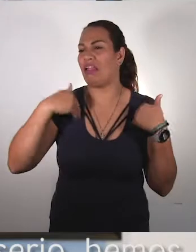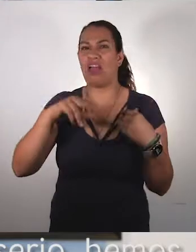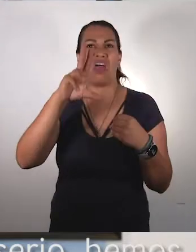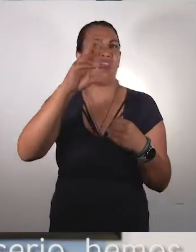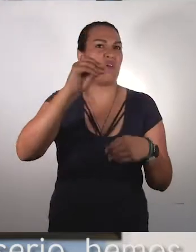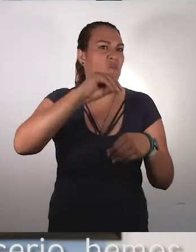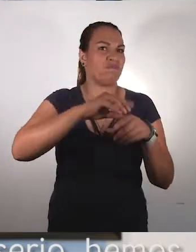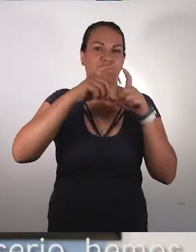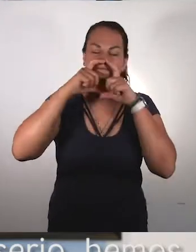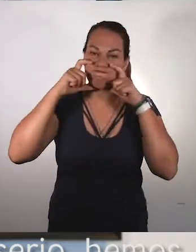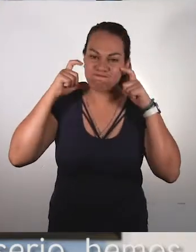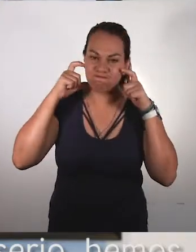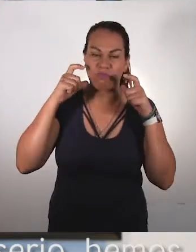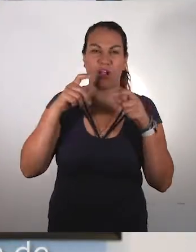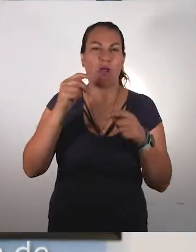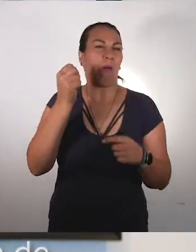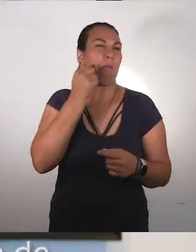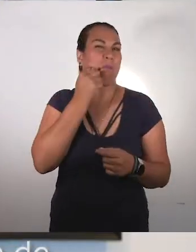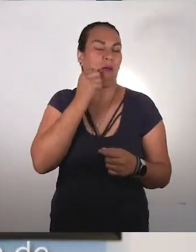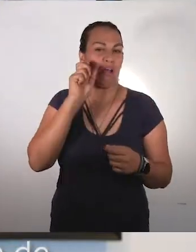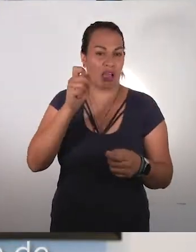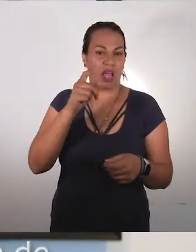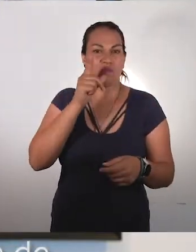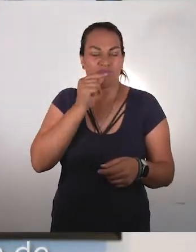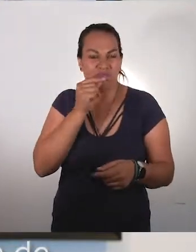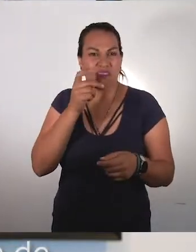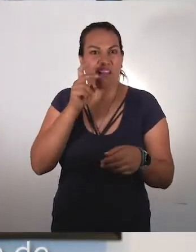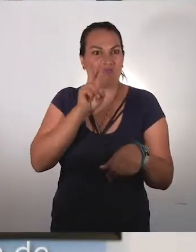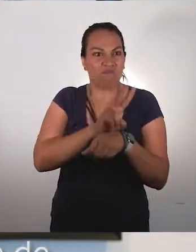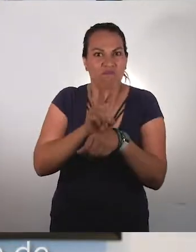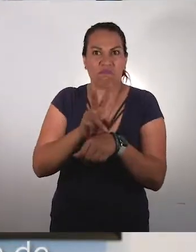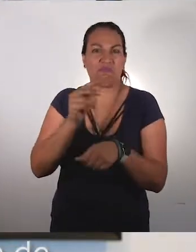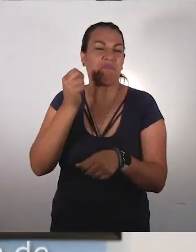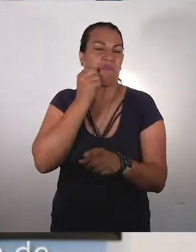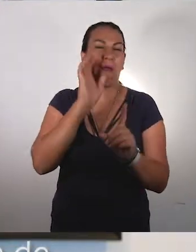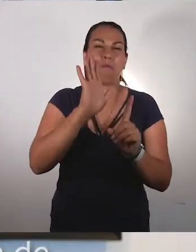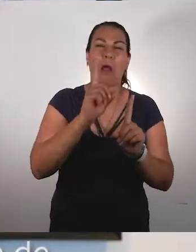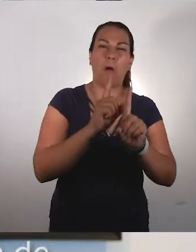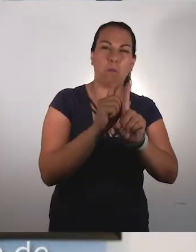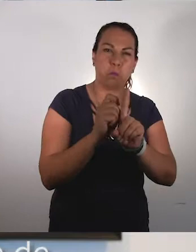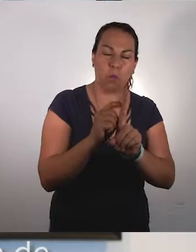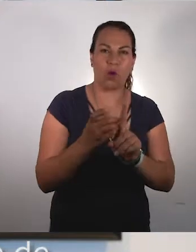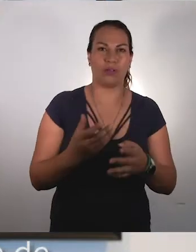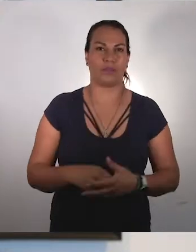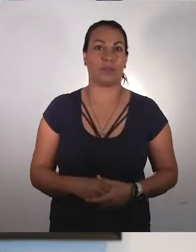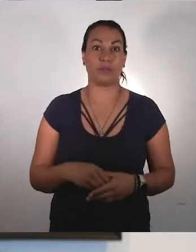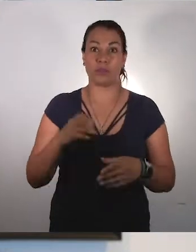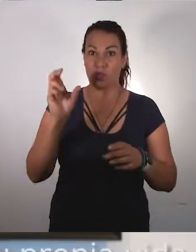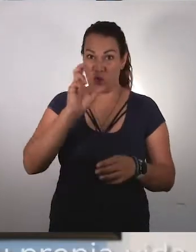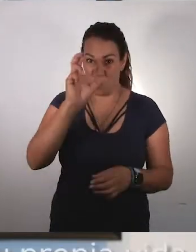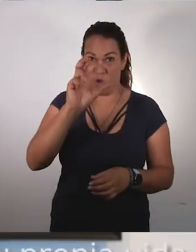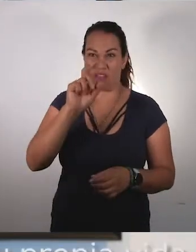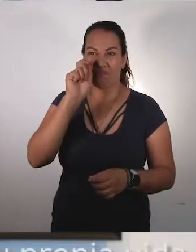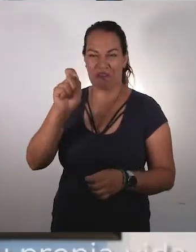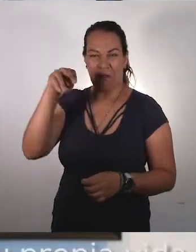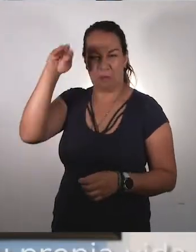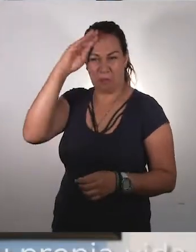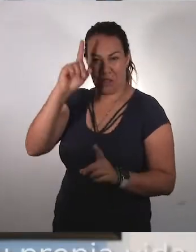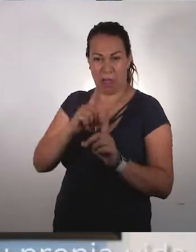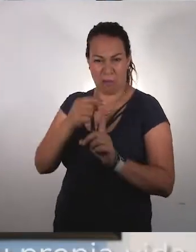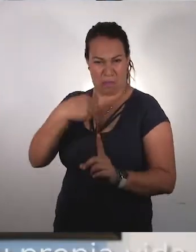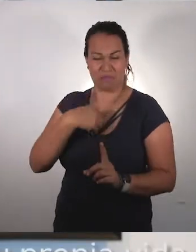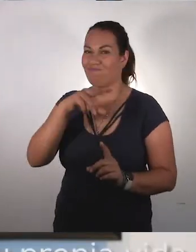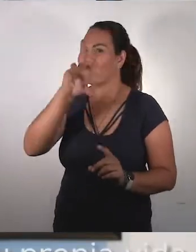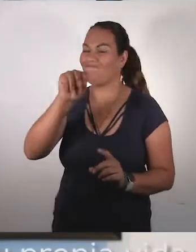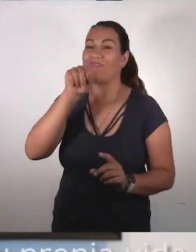si nada, sin usar cubrebocas, desafiando a la autoridad y burlándose de las medidas que hemos emitido, cuando de quien se